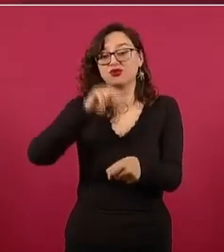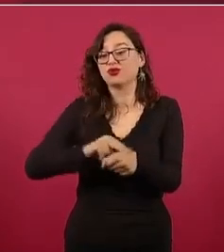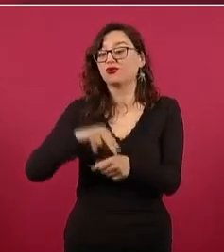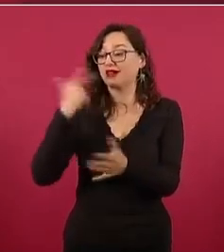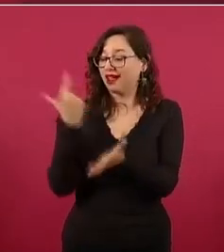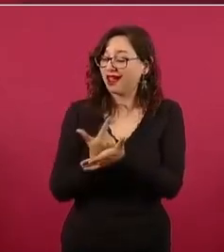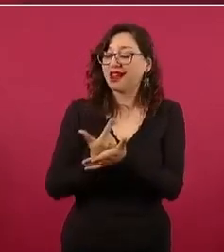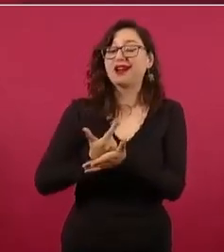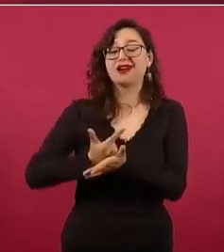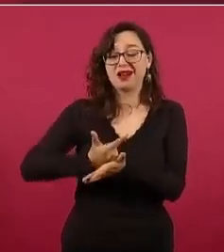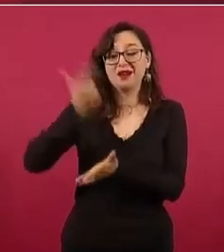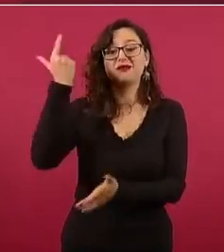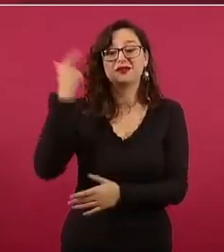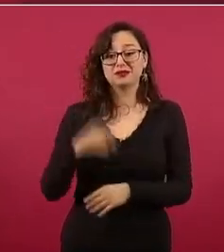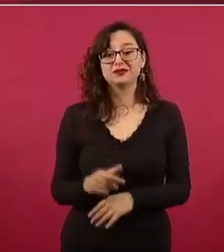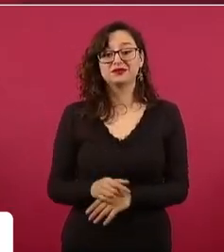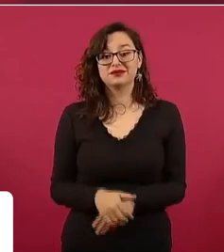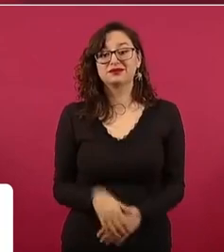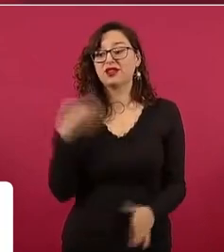lo que sucedió